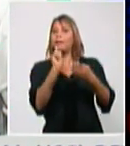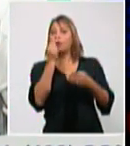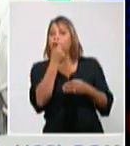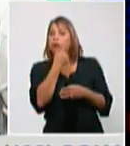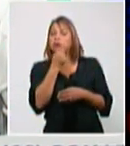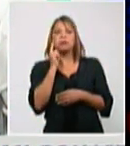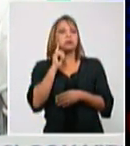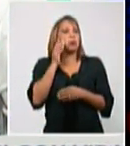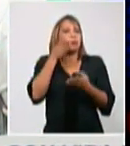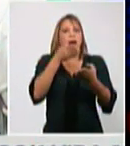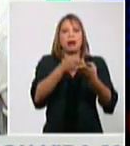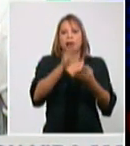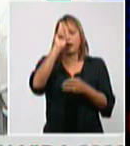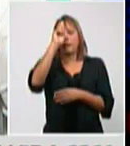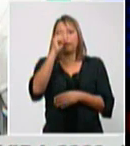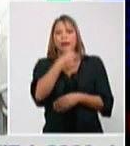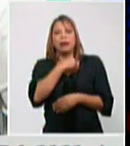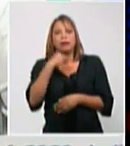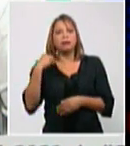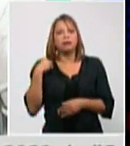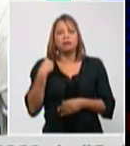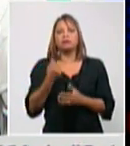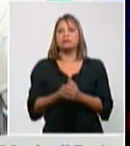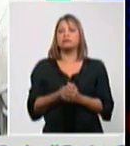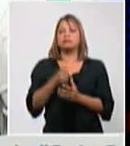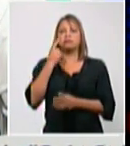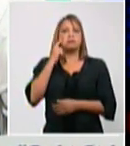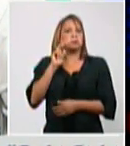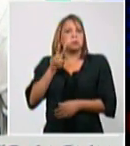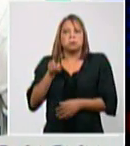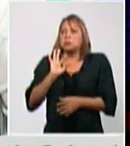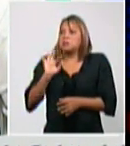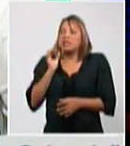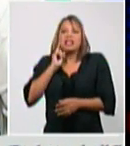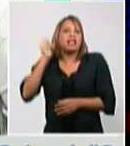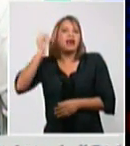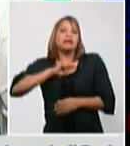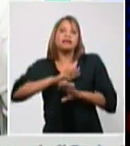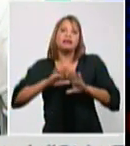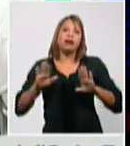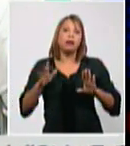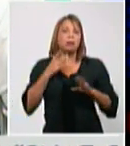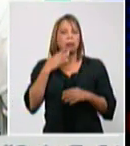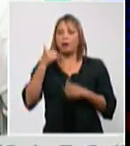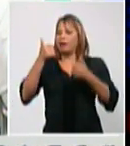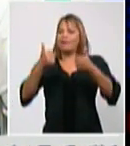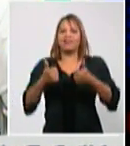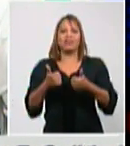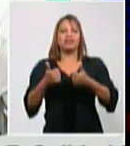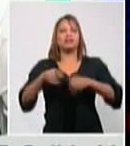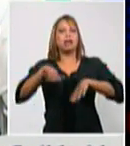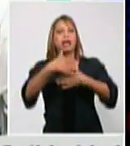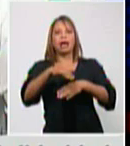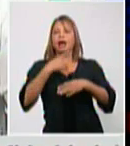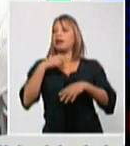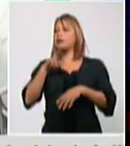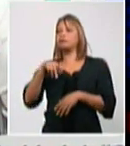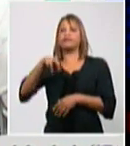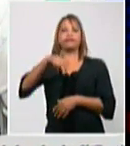ni lo detecta nadie porque realmente no tienen síntomas de la enfermedad.